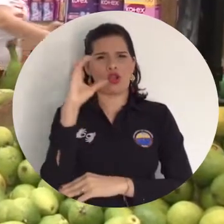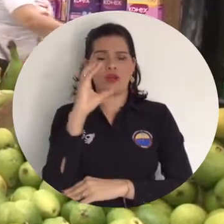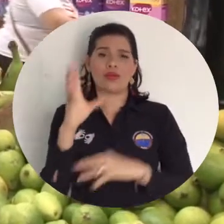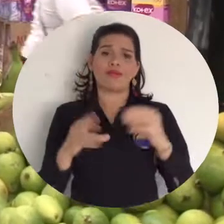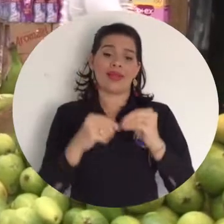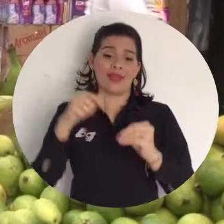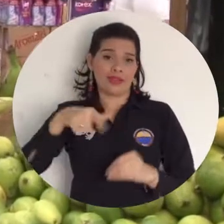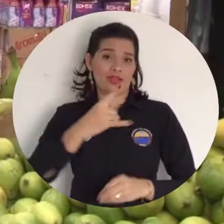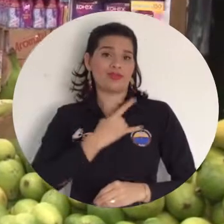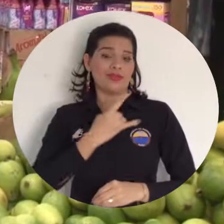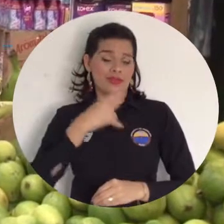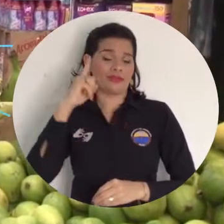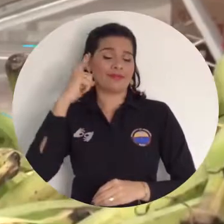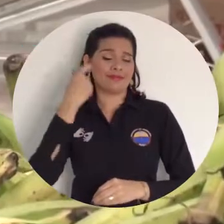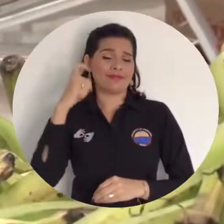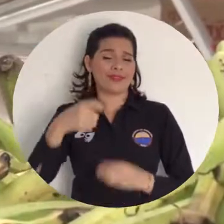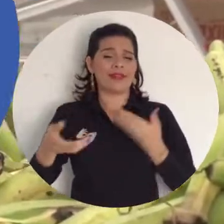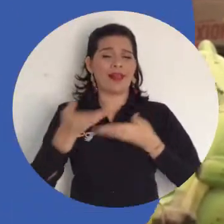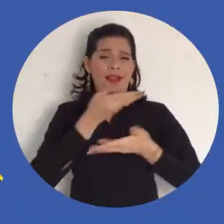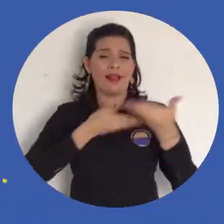en el entorno de la universidad pública.